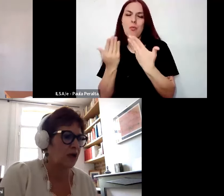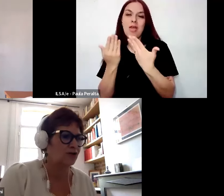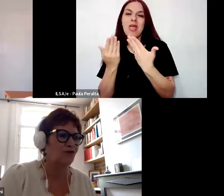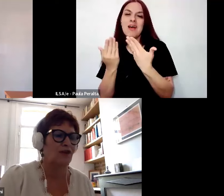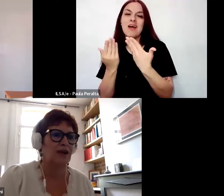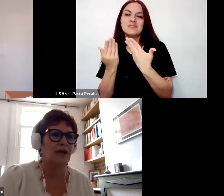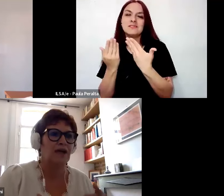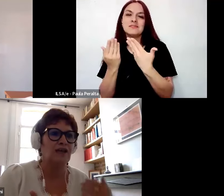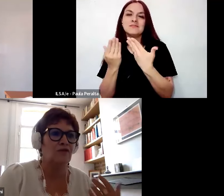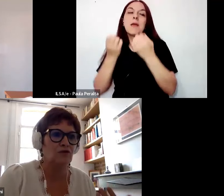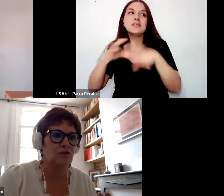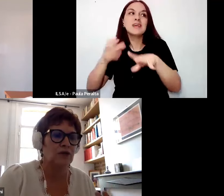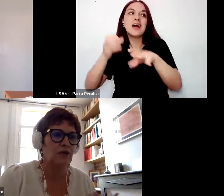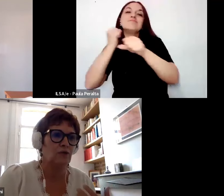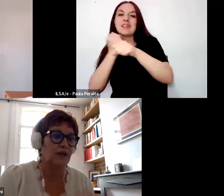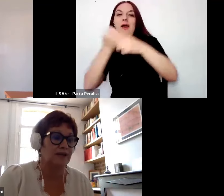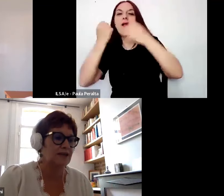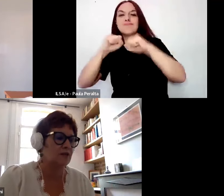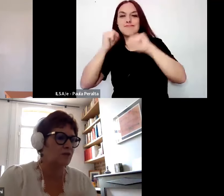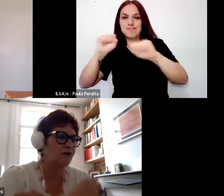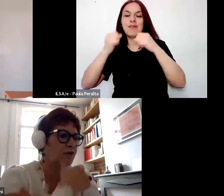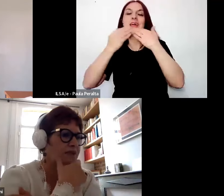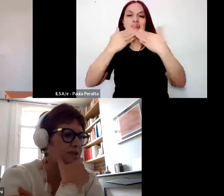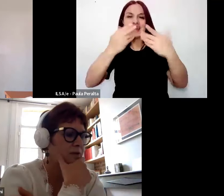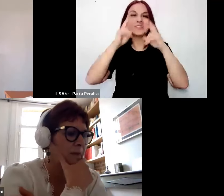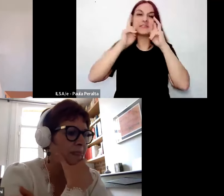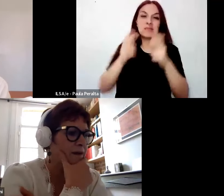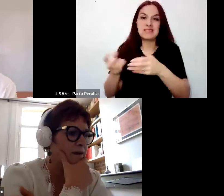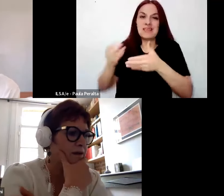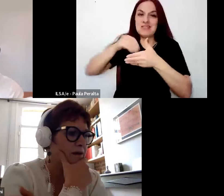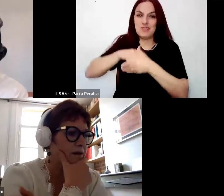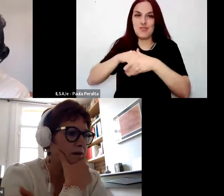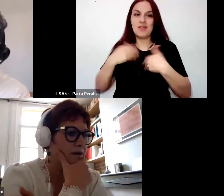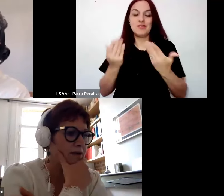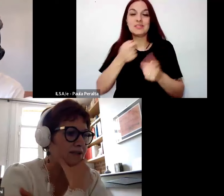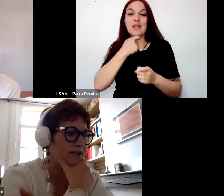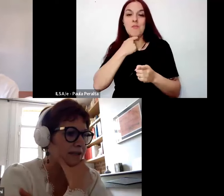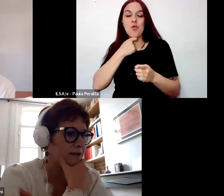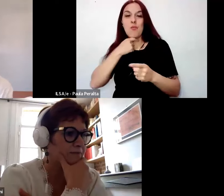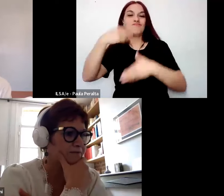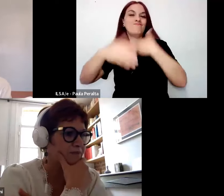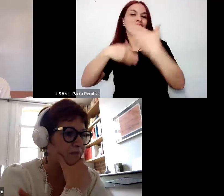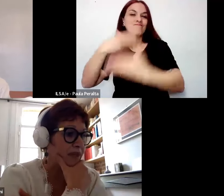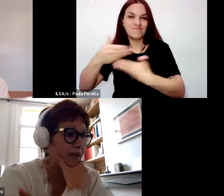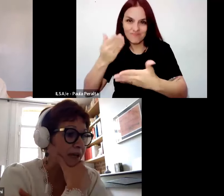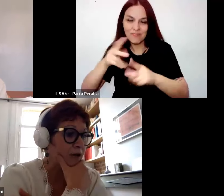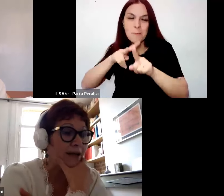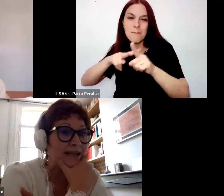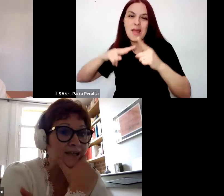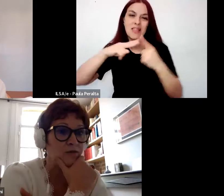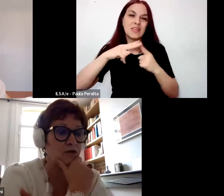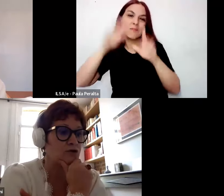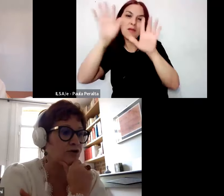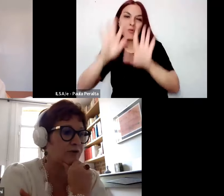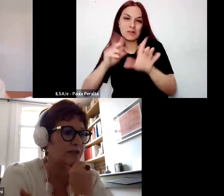la práctica con los resultados de la investigación? Entonces, se quiere hacer evolucionar el paradigma de la formación de